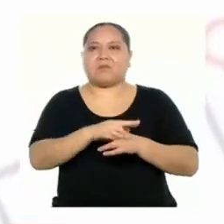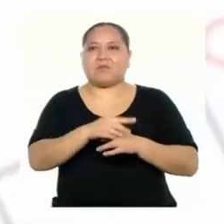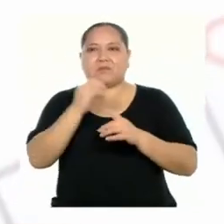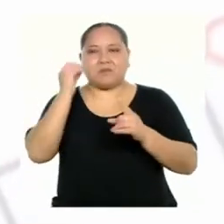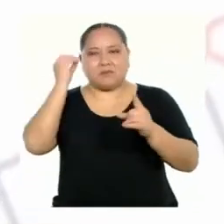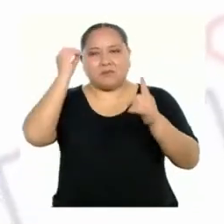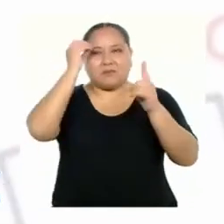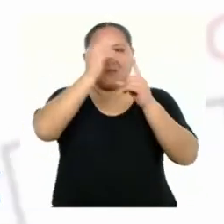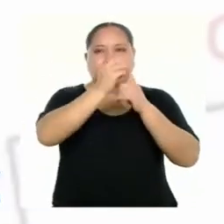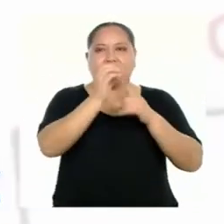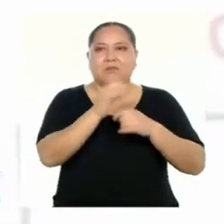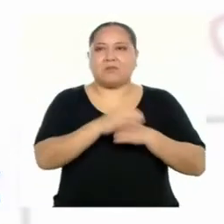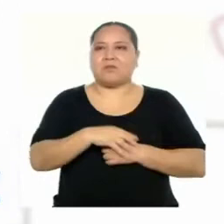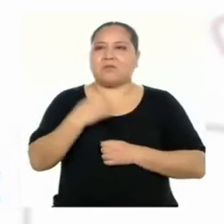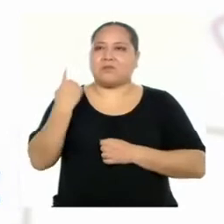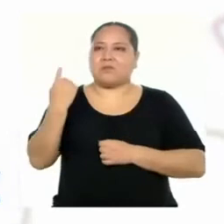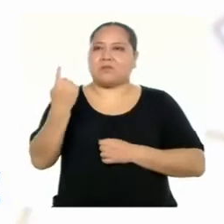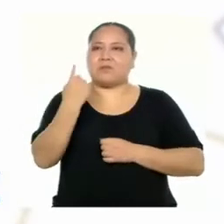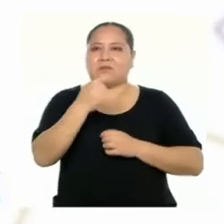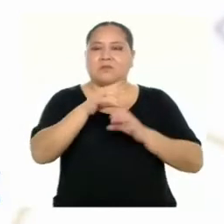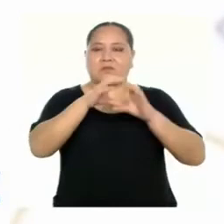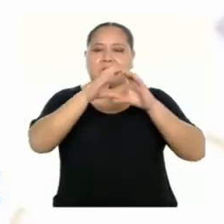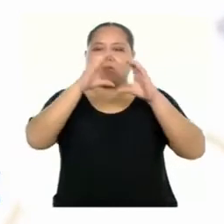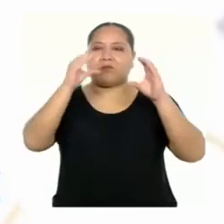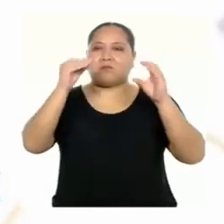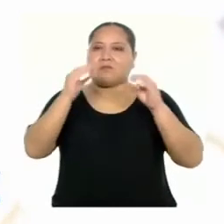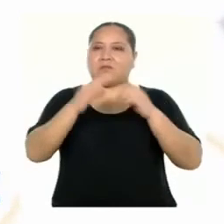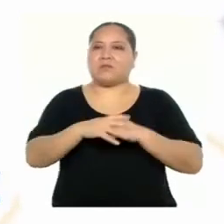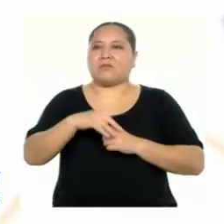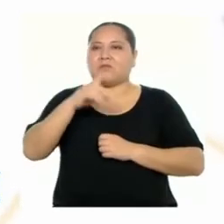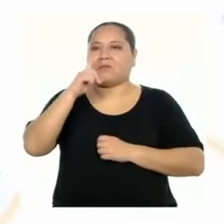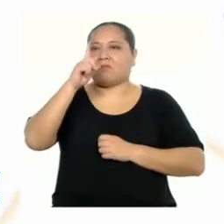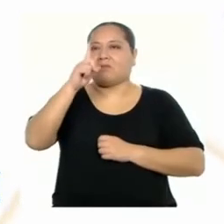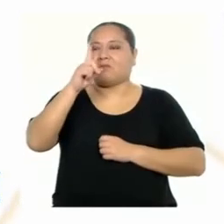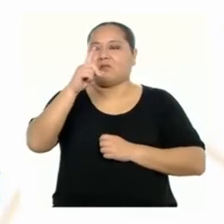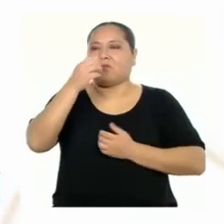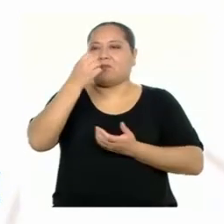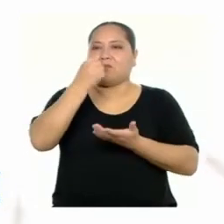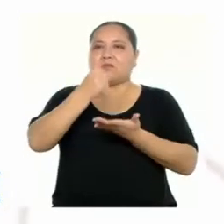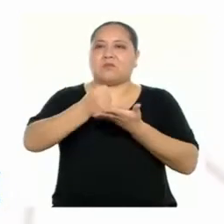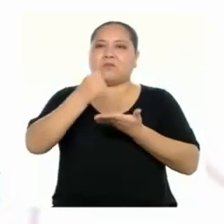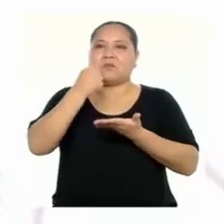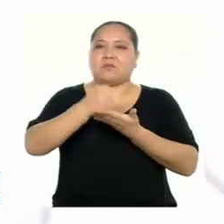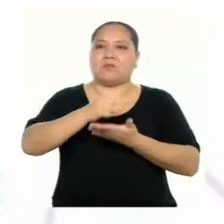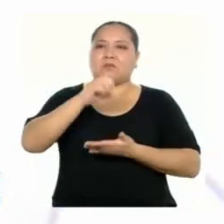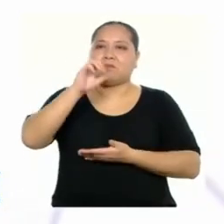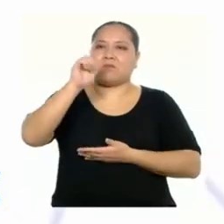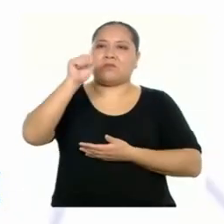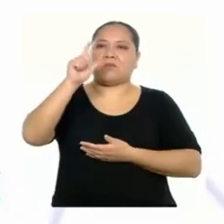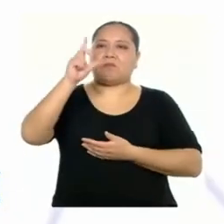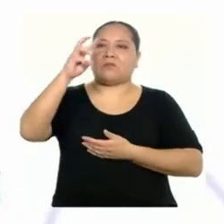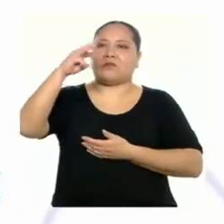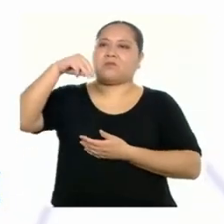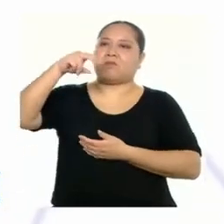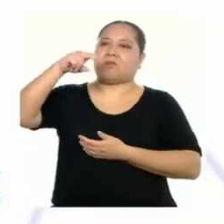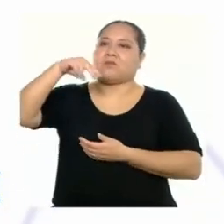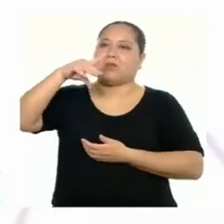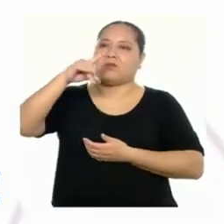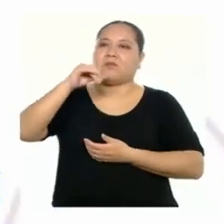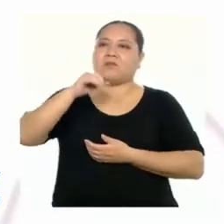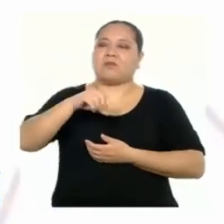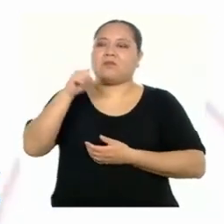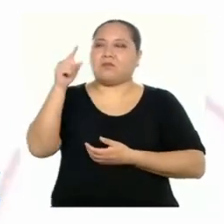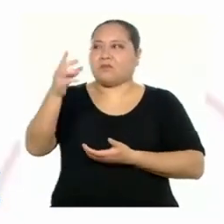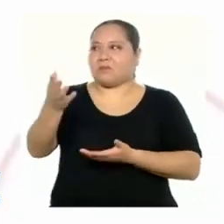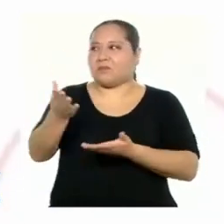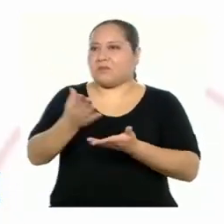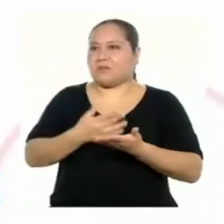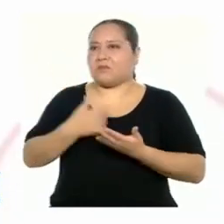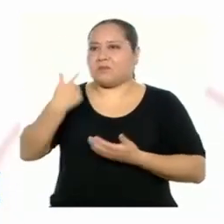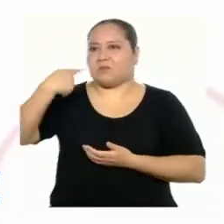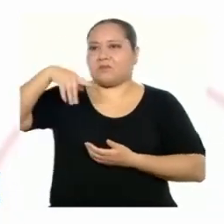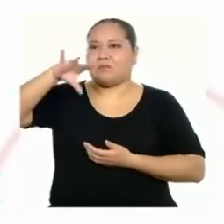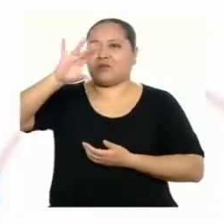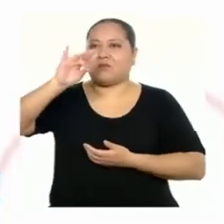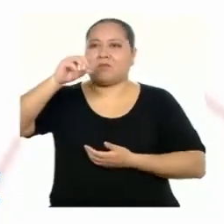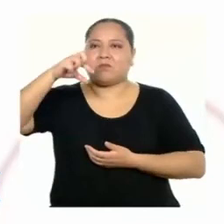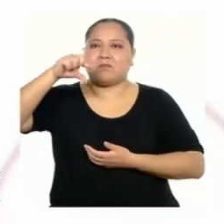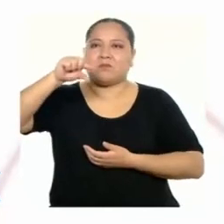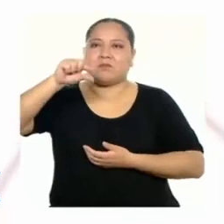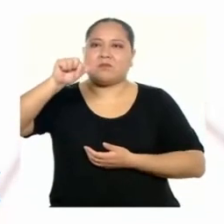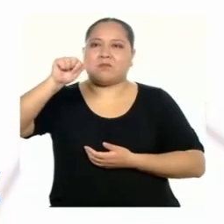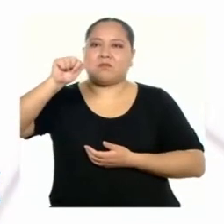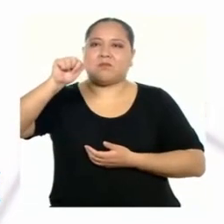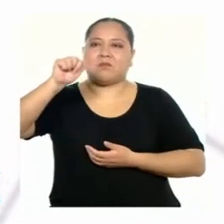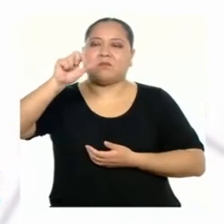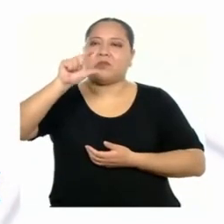del reto. Como cada barra anaranjada equivale a una taza de almendras, podemos decir que lo que nos aporta de proteínas es